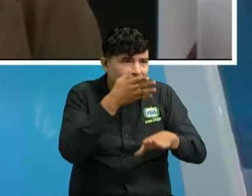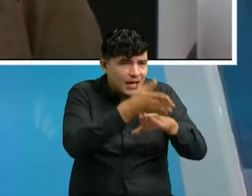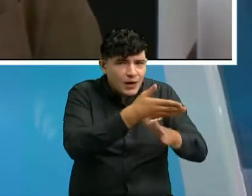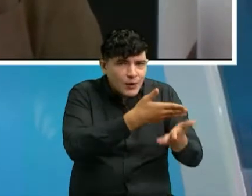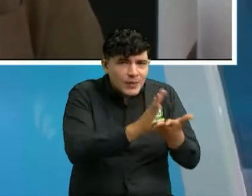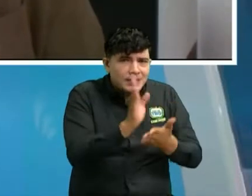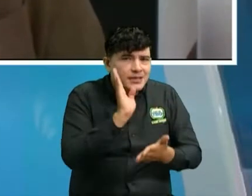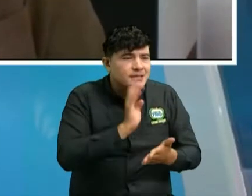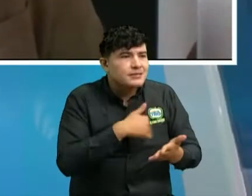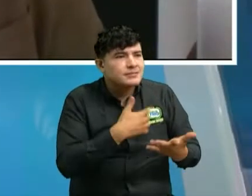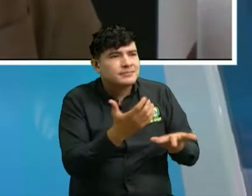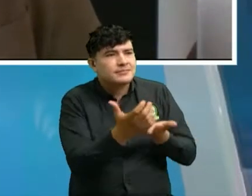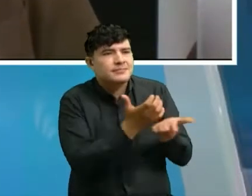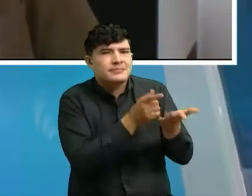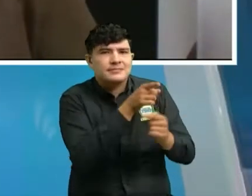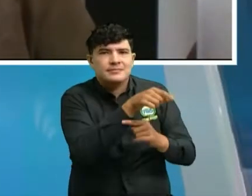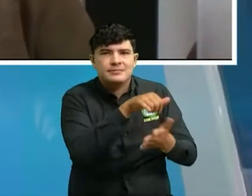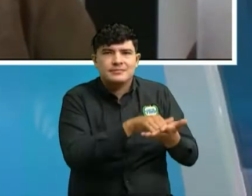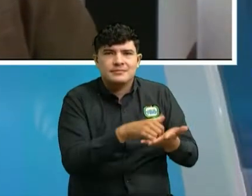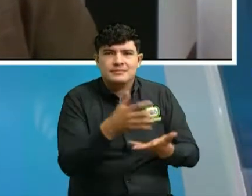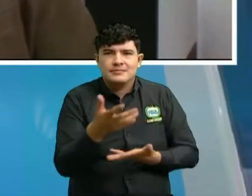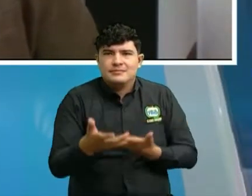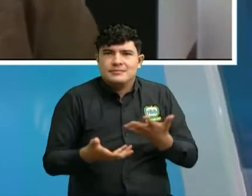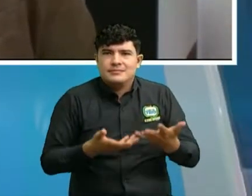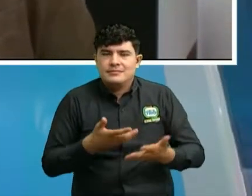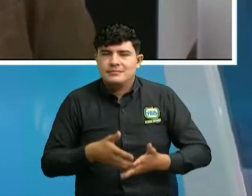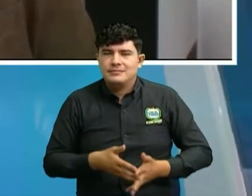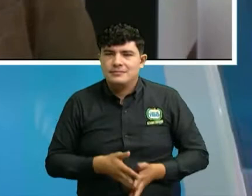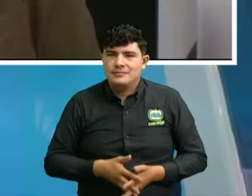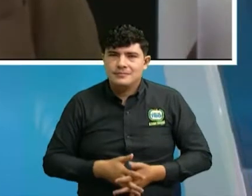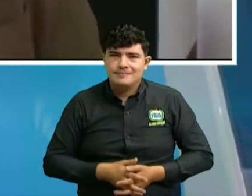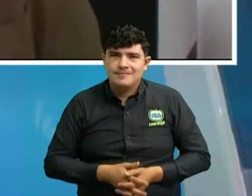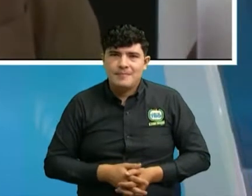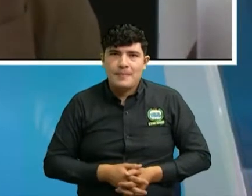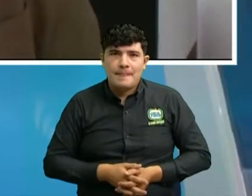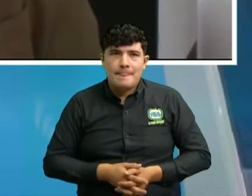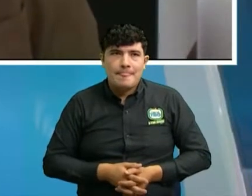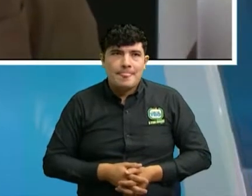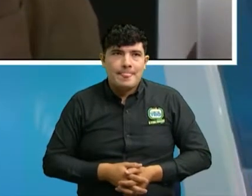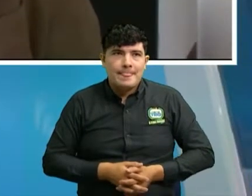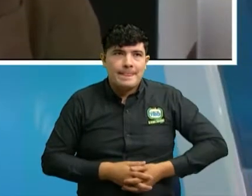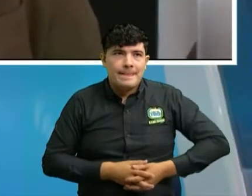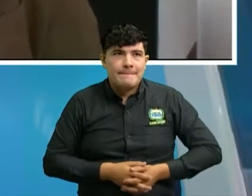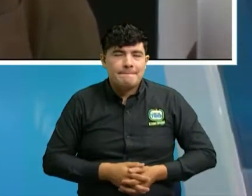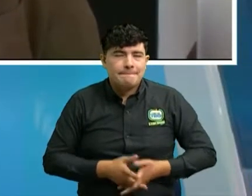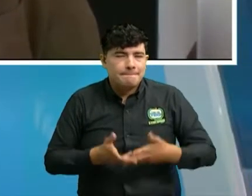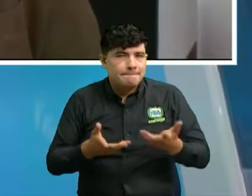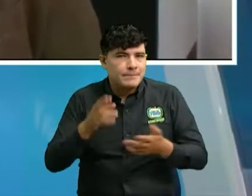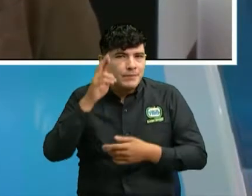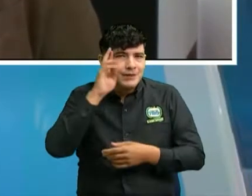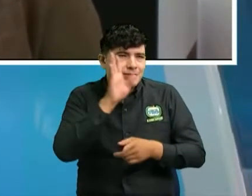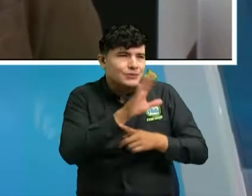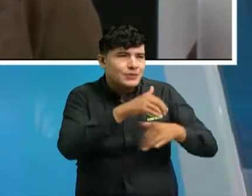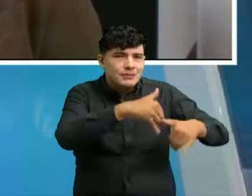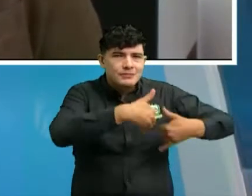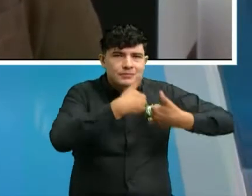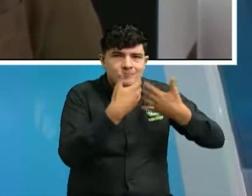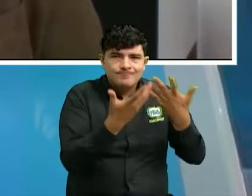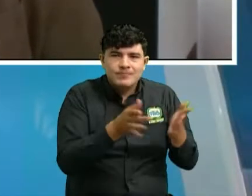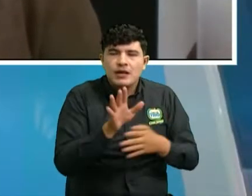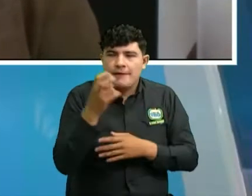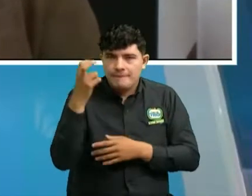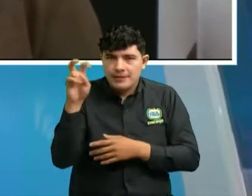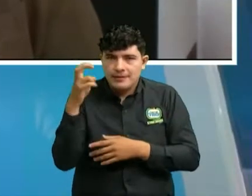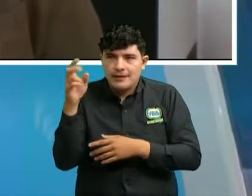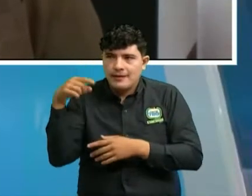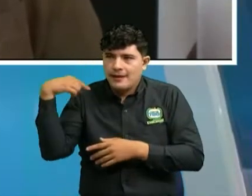teléfono encontró parte de eso pero realmente resultó estafada entonces aquí una estafa claramente Fiscalía General